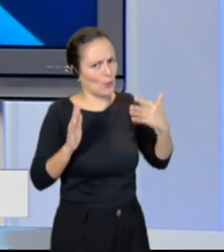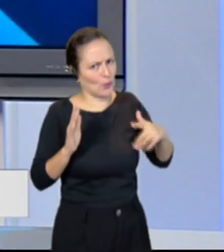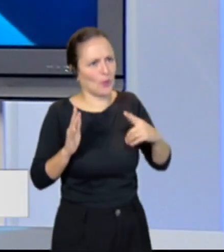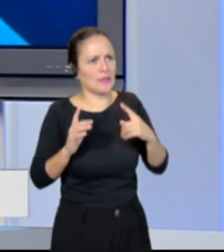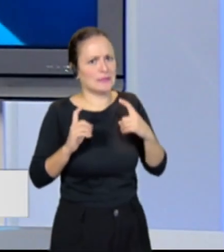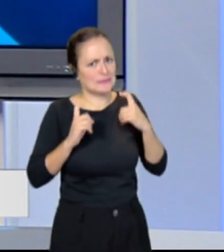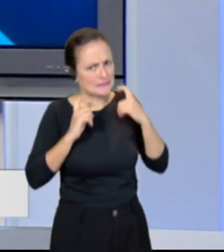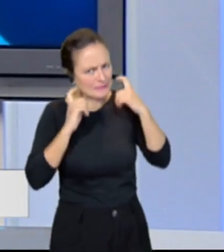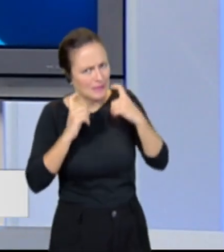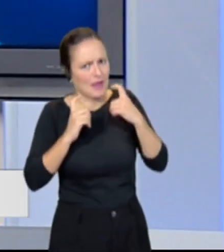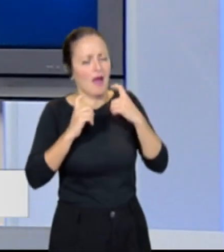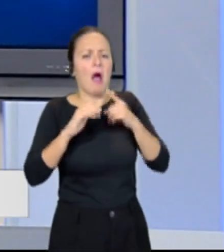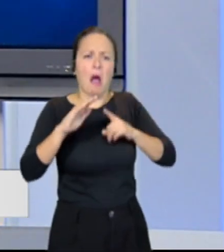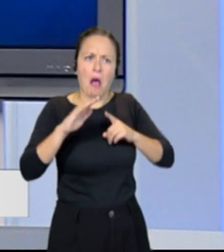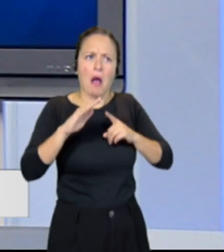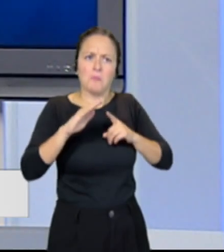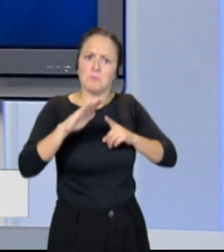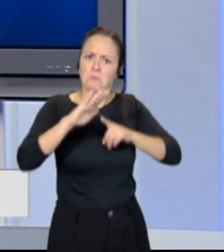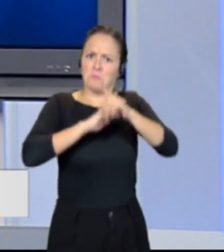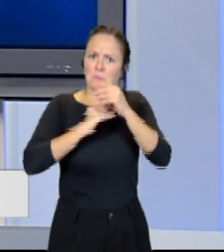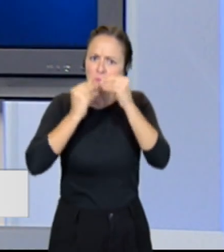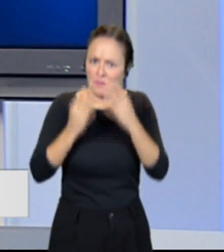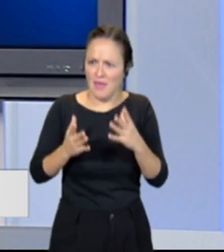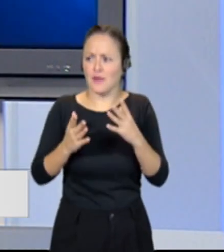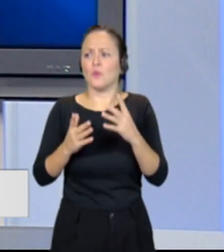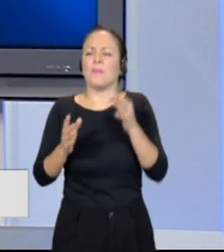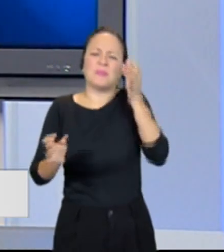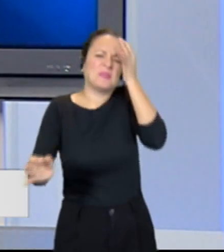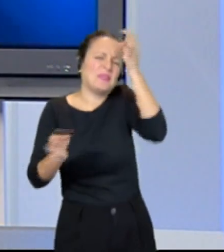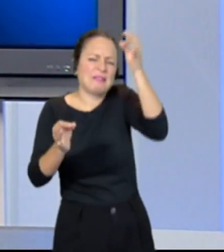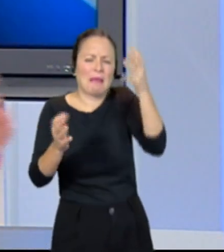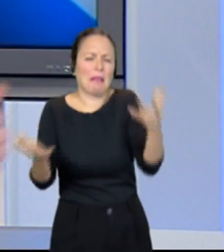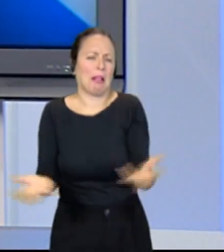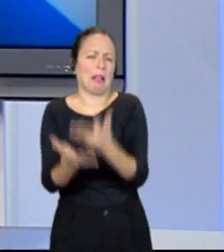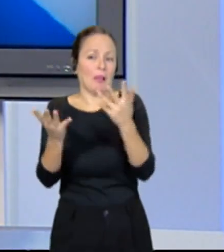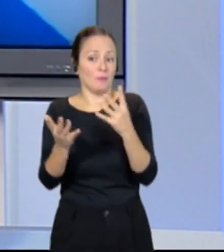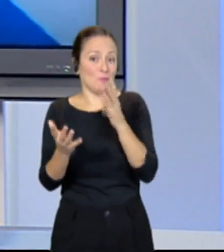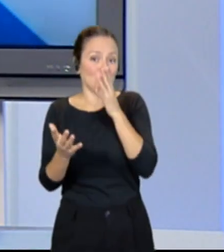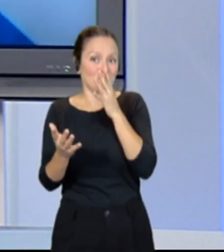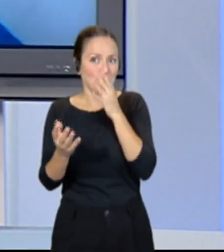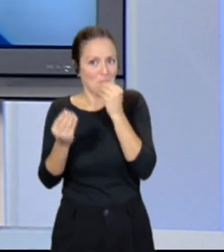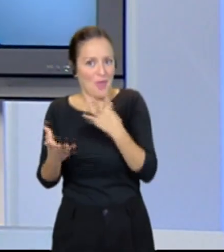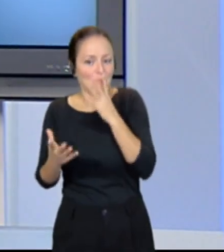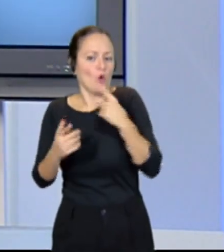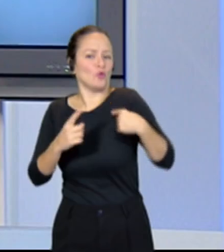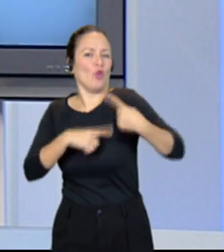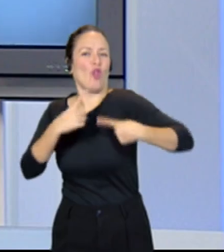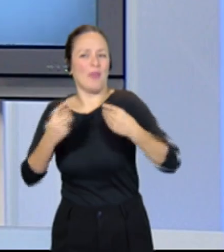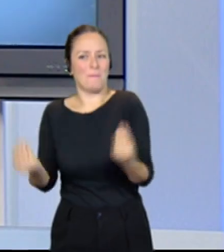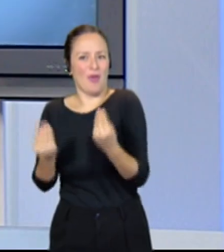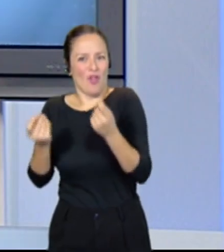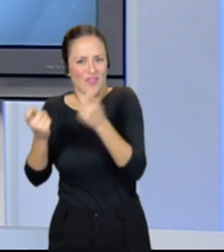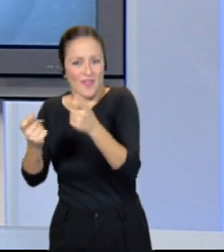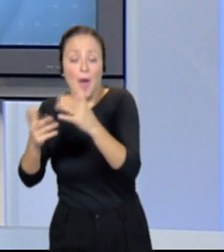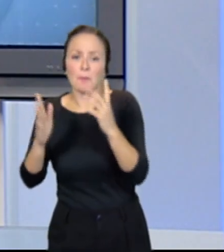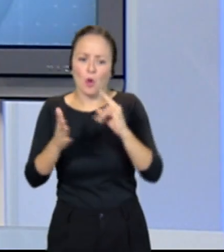mejora de la ciudad, tanto lo que tiene que ver con los pequeños detalles que mejoran el día a día de la vida de los ciudadanos y ciudadanas, pero también esos